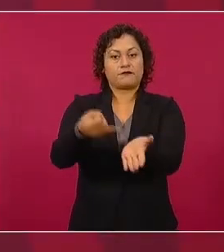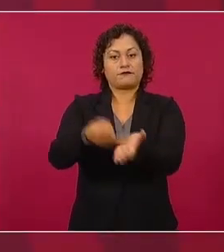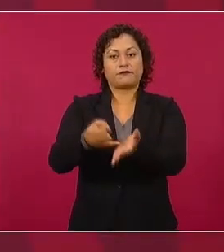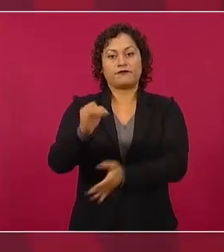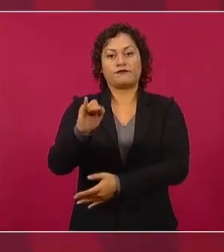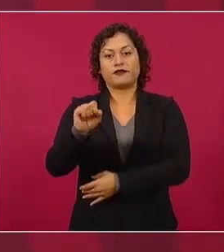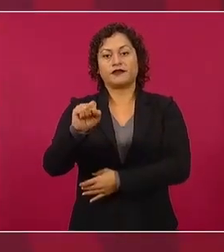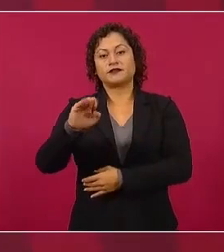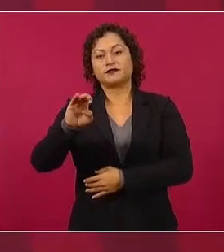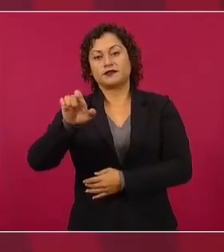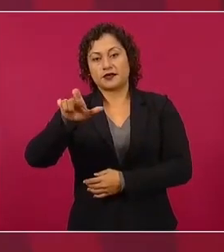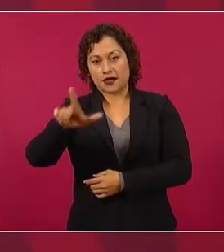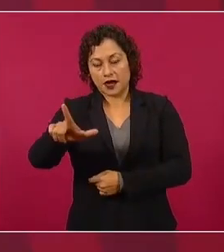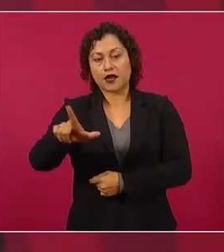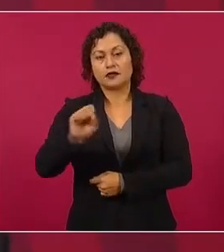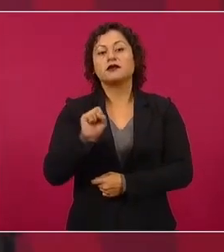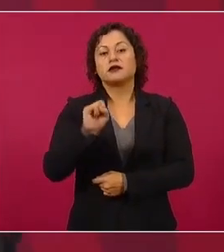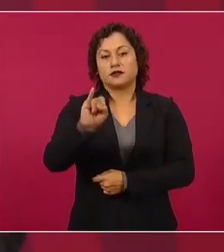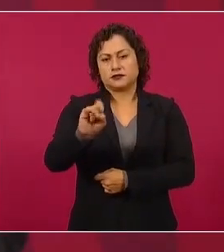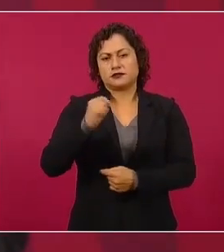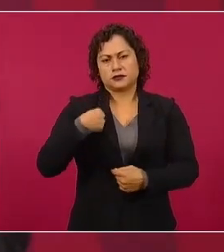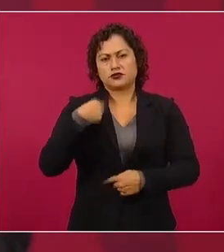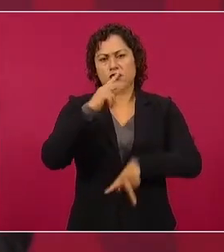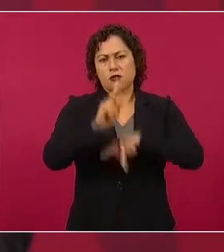lo traté con el primer ministro Trudeau.